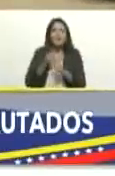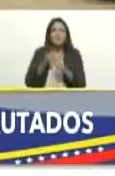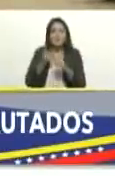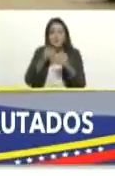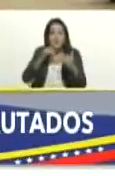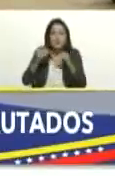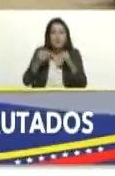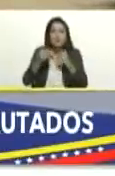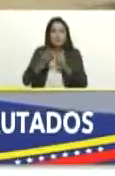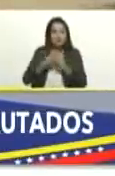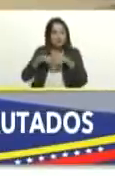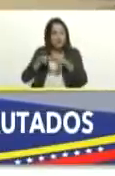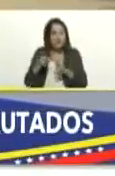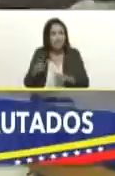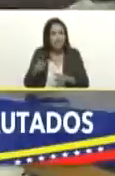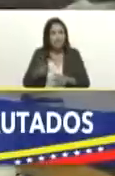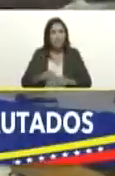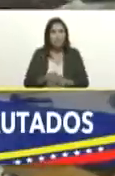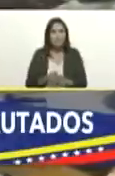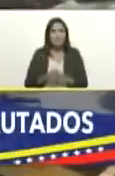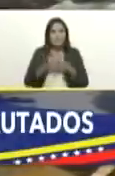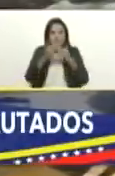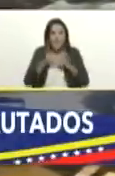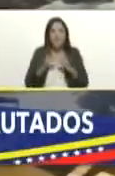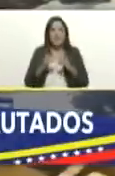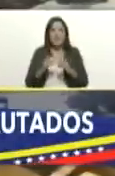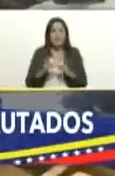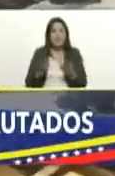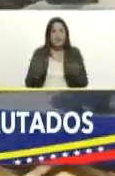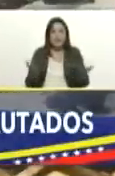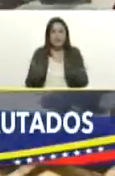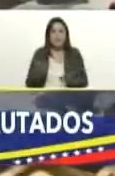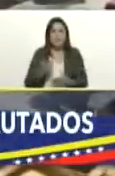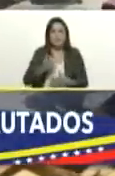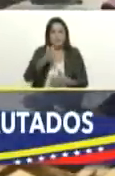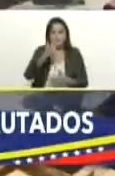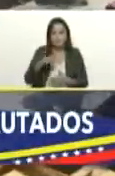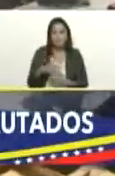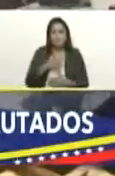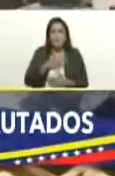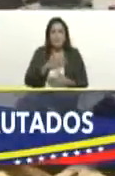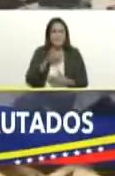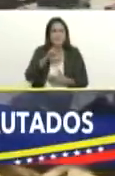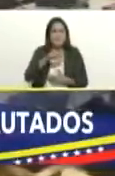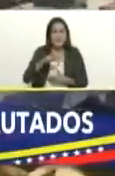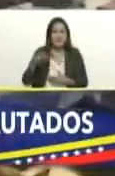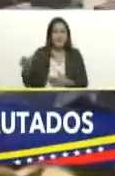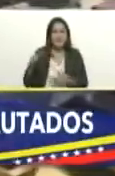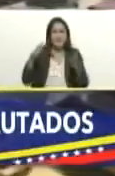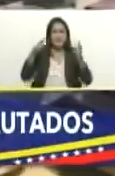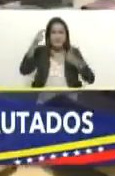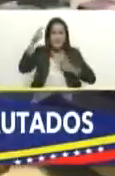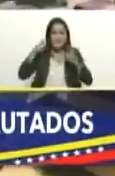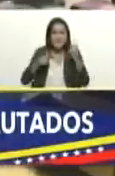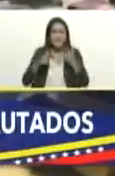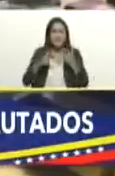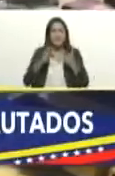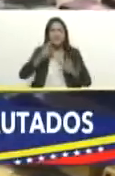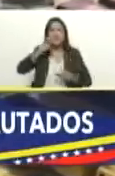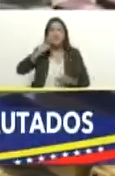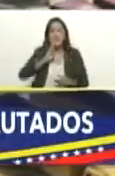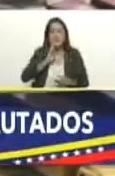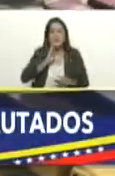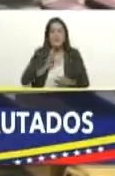esa batalla de la dignidad del ser bolivariano del ser chavista como usted muy bien lo dijo nos encontramos en el eje